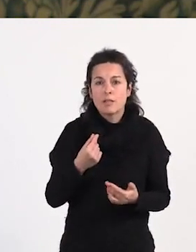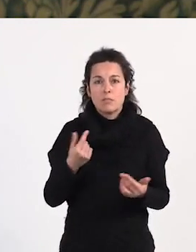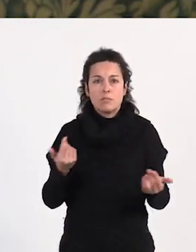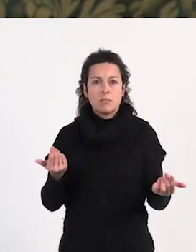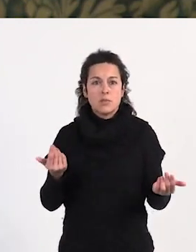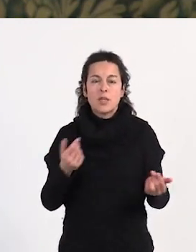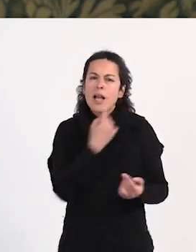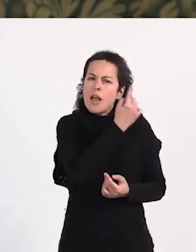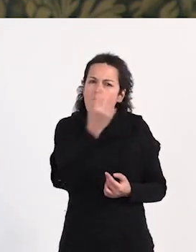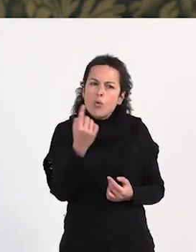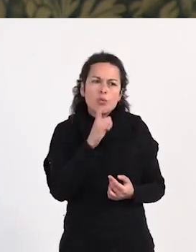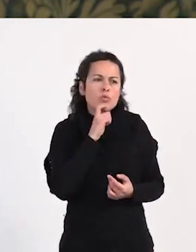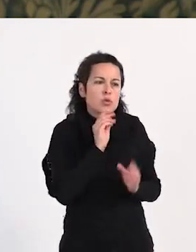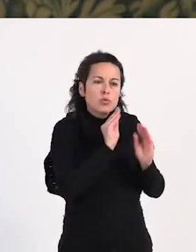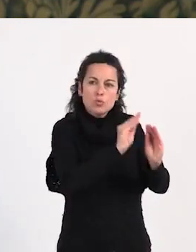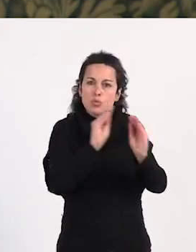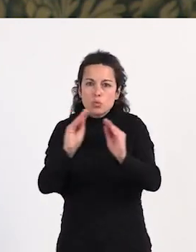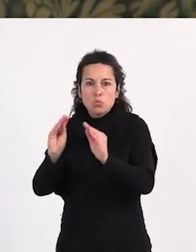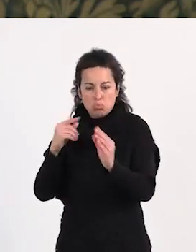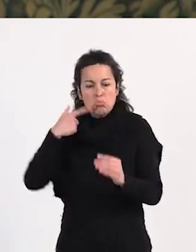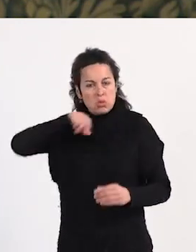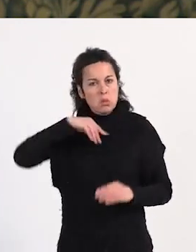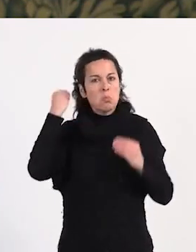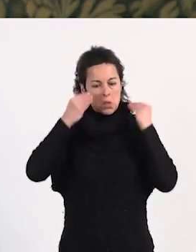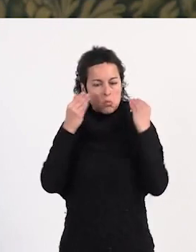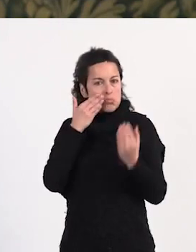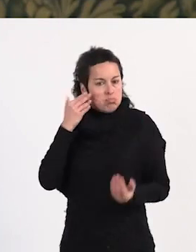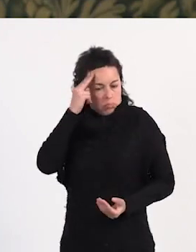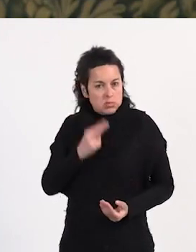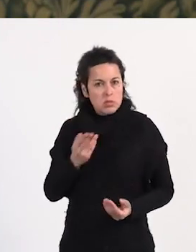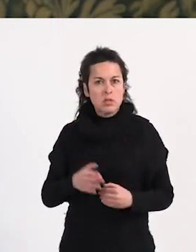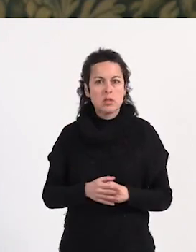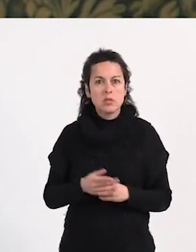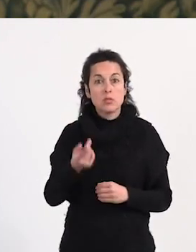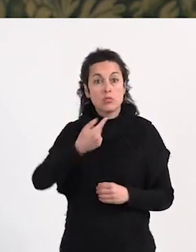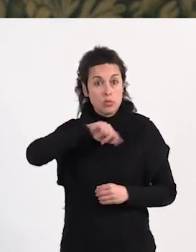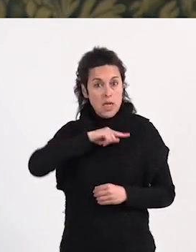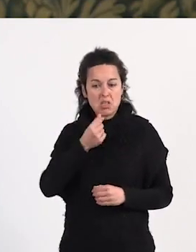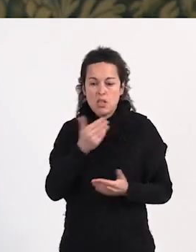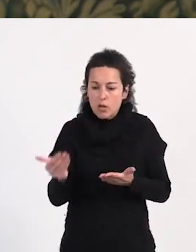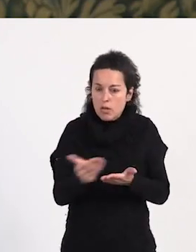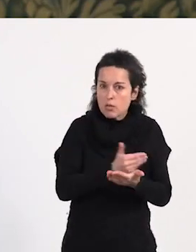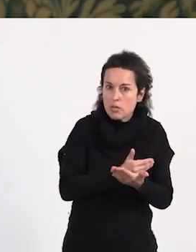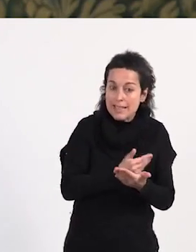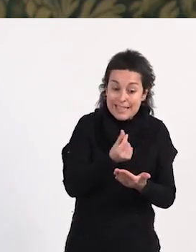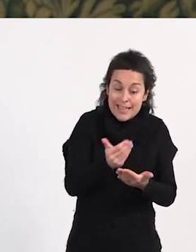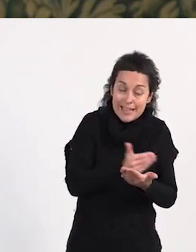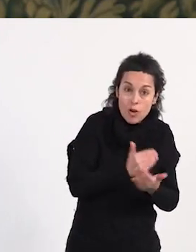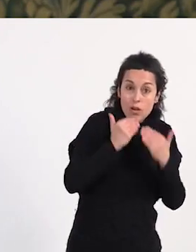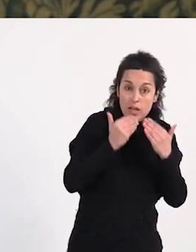sus complicaciones. Nosotras lo consideramos honrado. Ganamos nuestro dinero que nos permite comer,